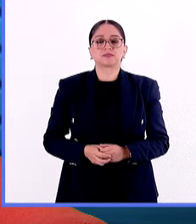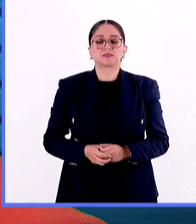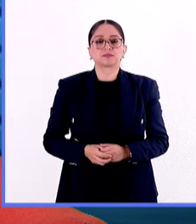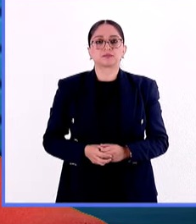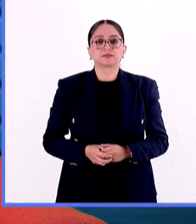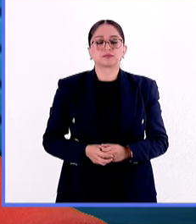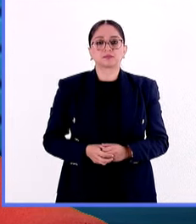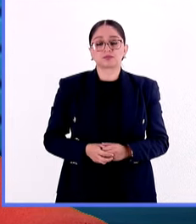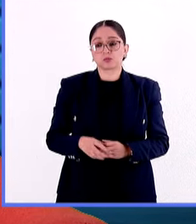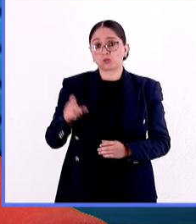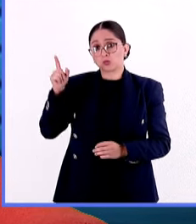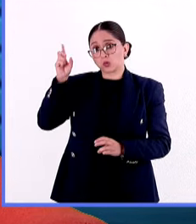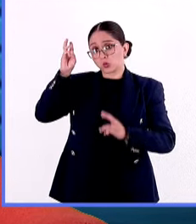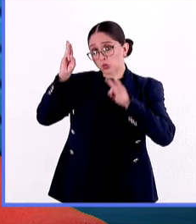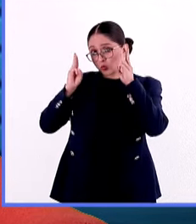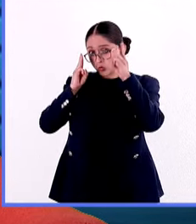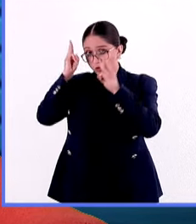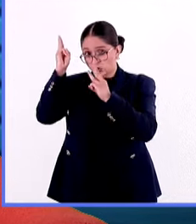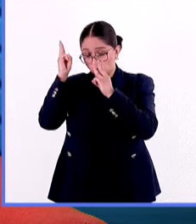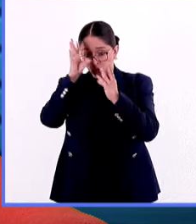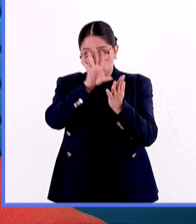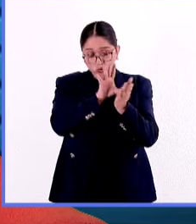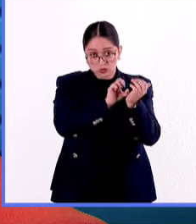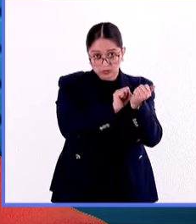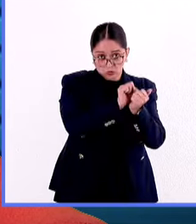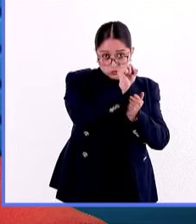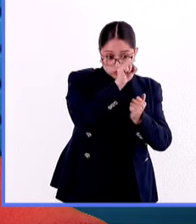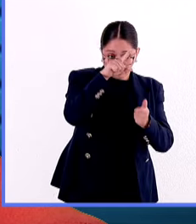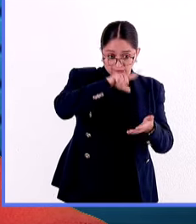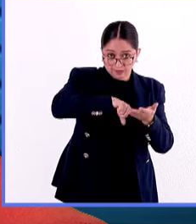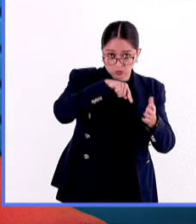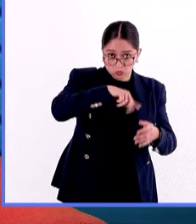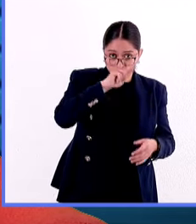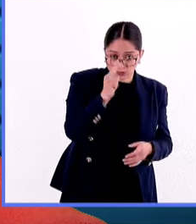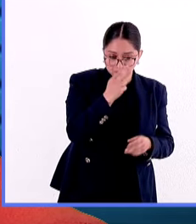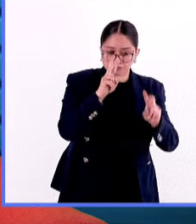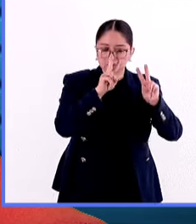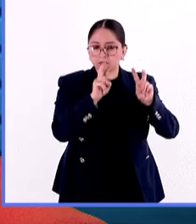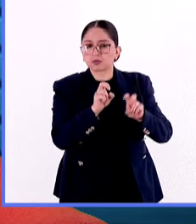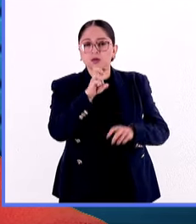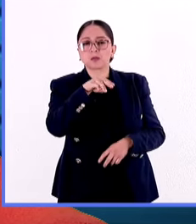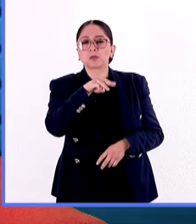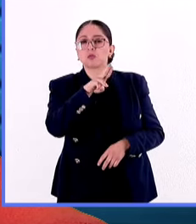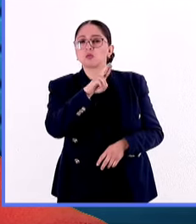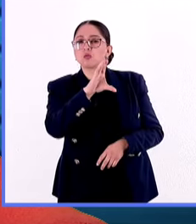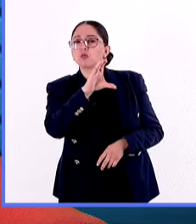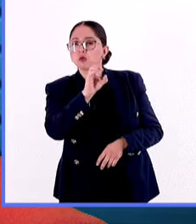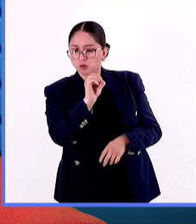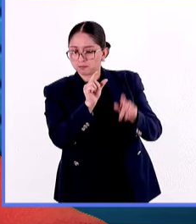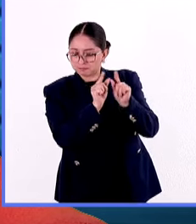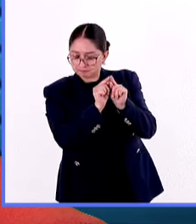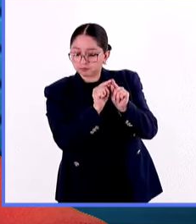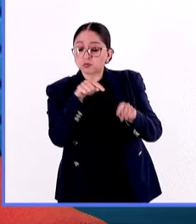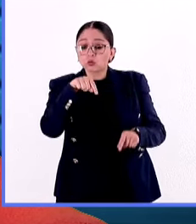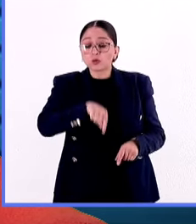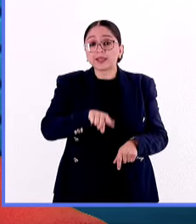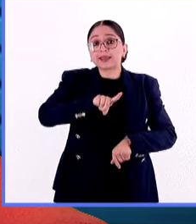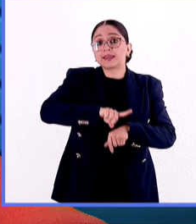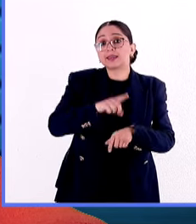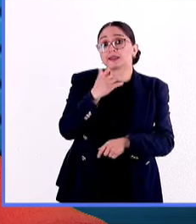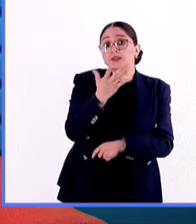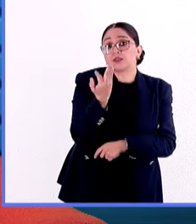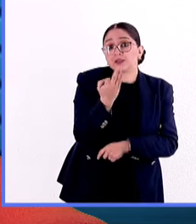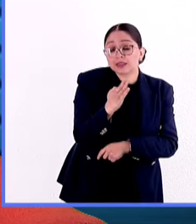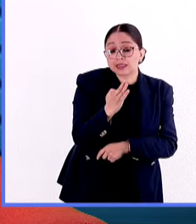El MUCO o Museo de las Constituciones de la UNAM comienza un año de conmemoraciones. Primero porque justamente hoy 5 de febrero se